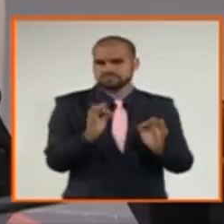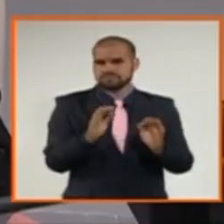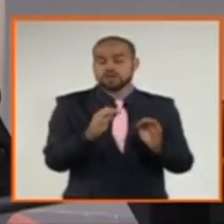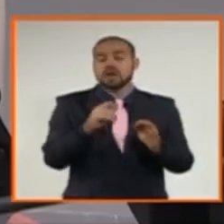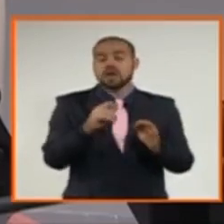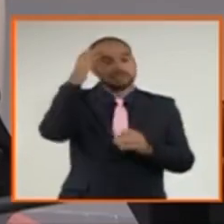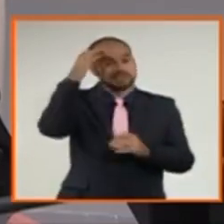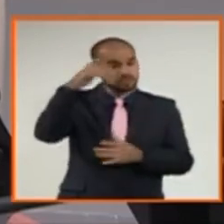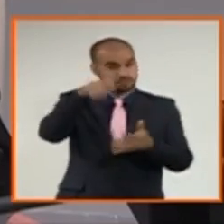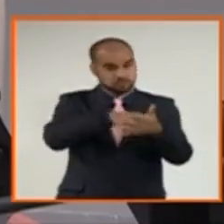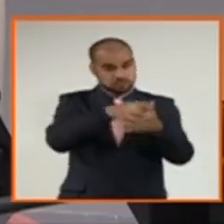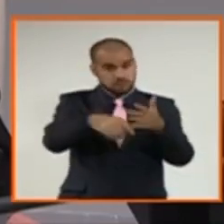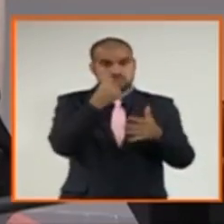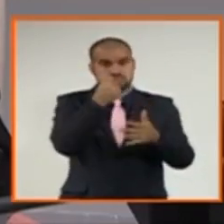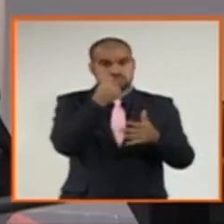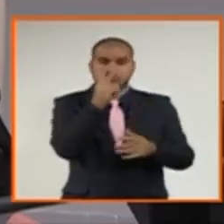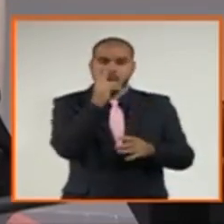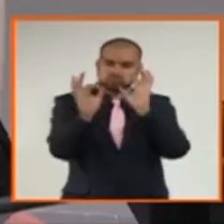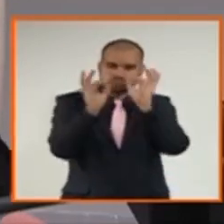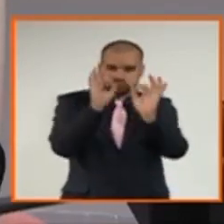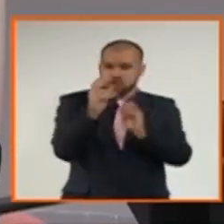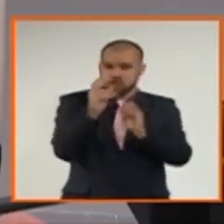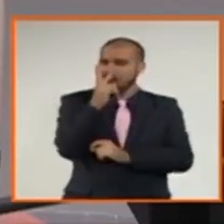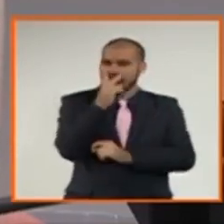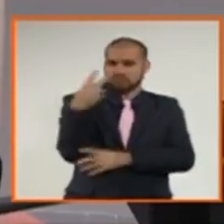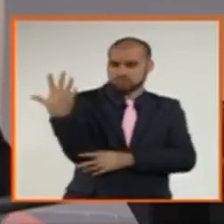enfrentamiento al cambio climático, pues ha centrado parte